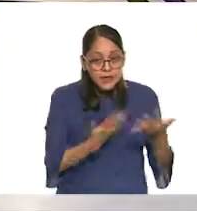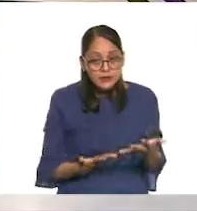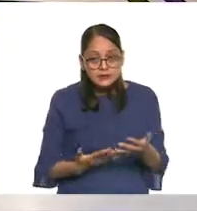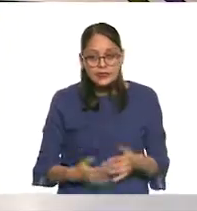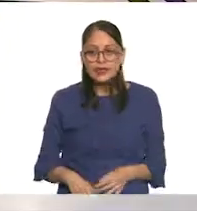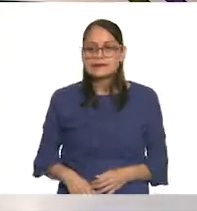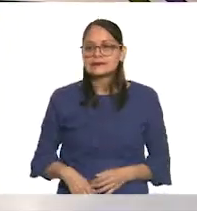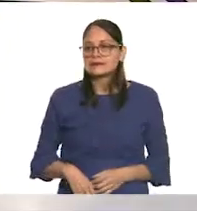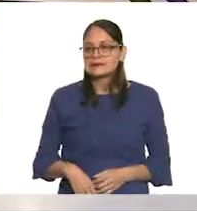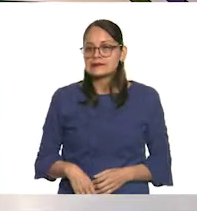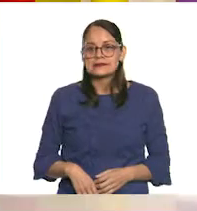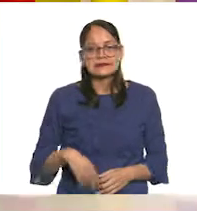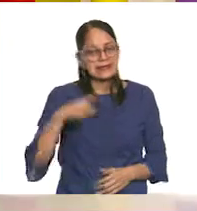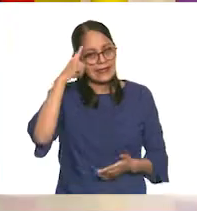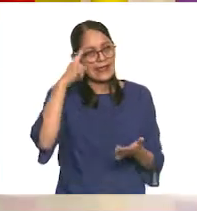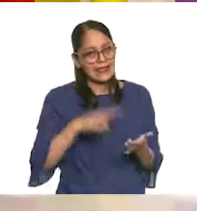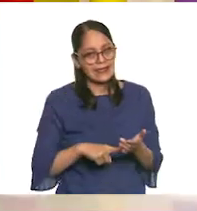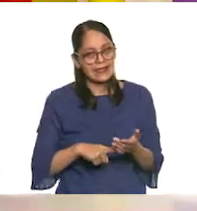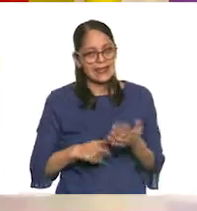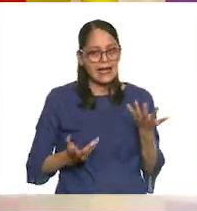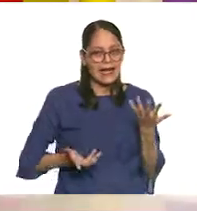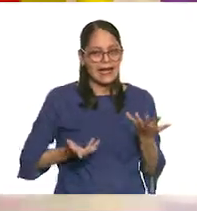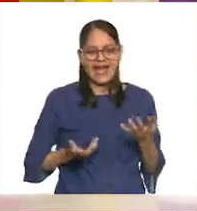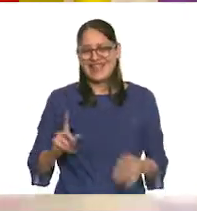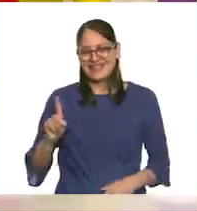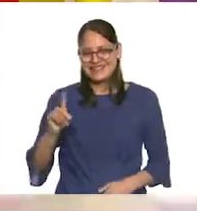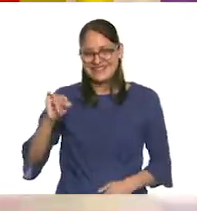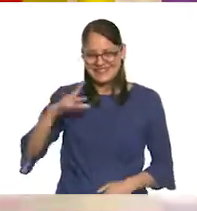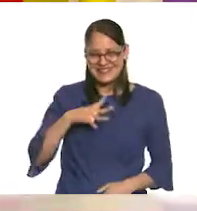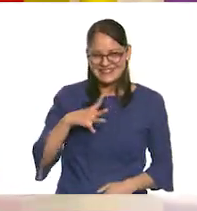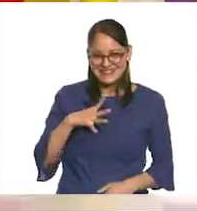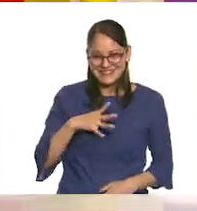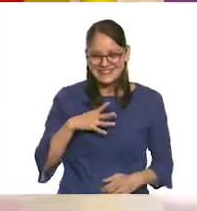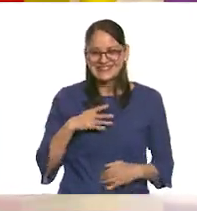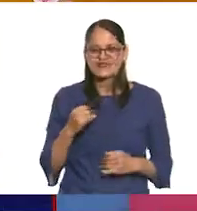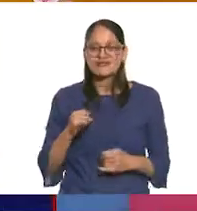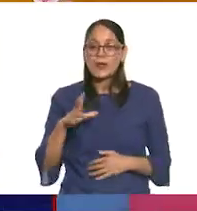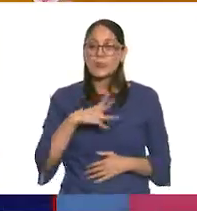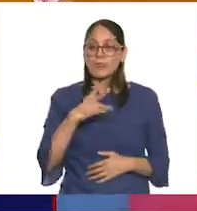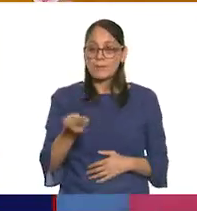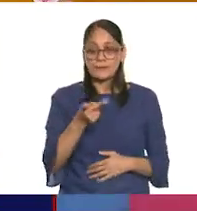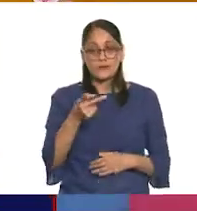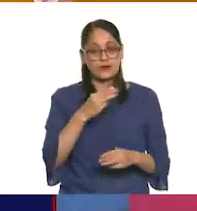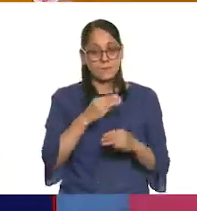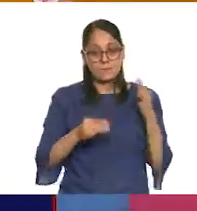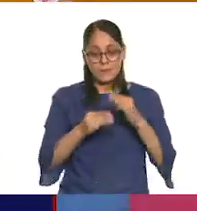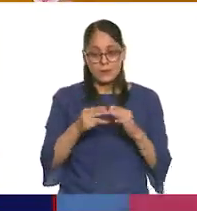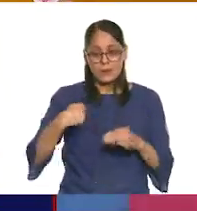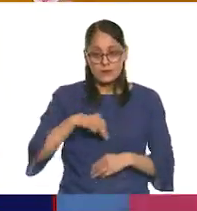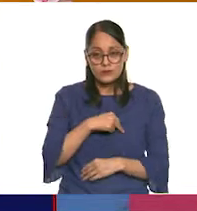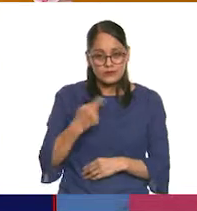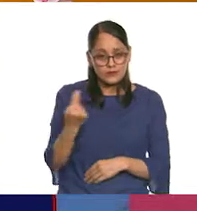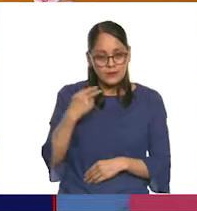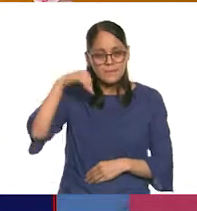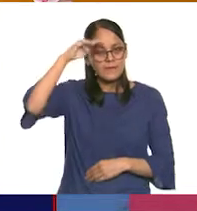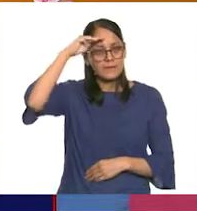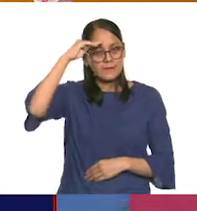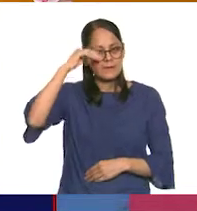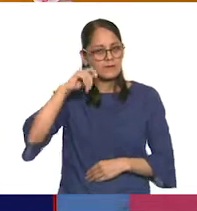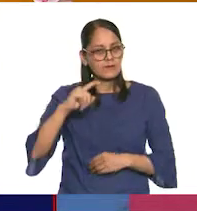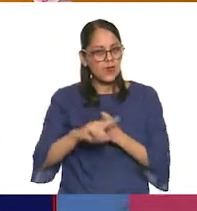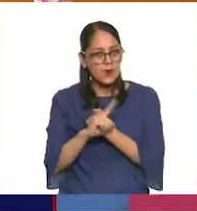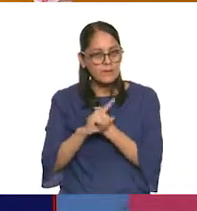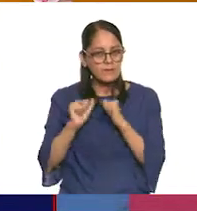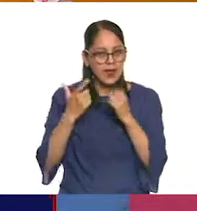crees! ¡Híjole! Sí, sí los traje. ¡Ah! ¡Sí los traje! Bueno, si no, siempre hay que solucionar en las clases. No se olviden de eso. Exactamente, sí.